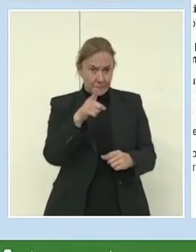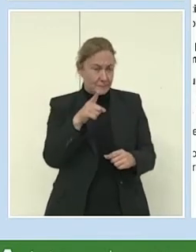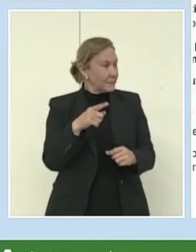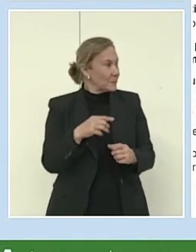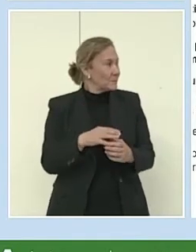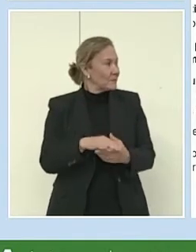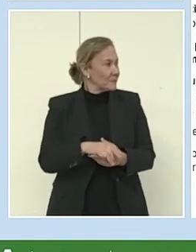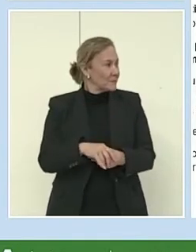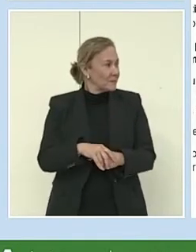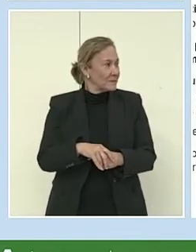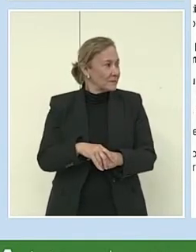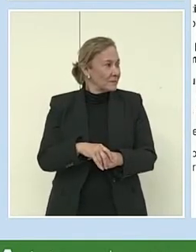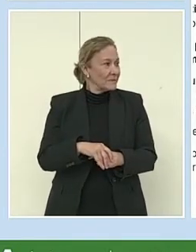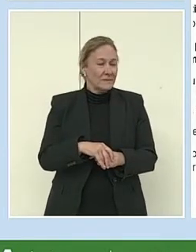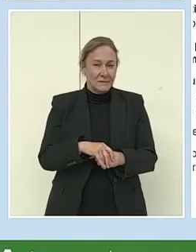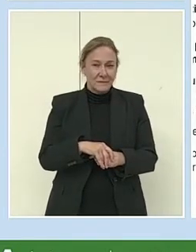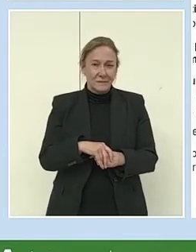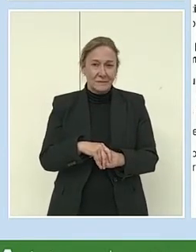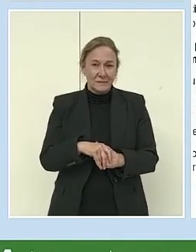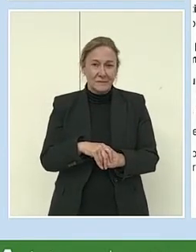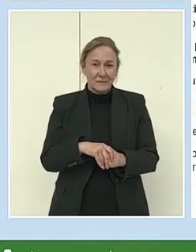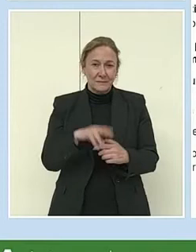Qué guay, están saliendo un montón de cosas.